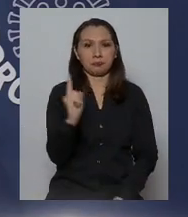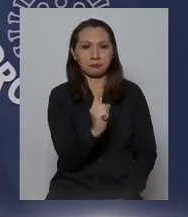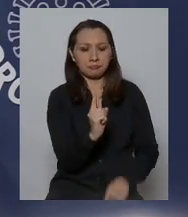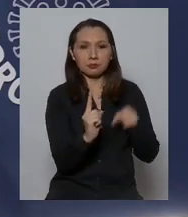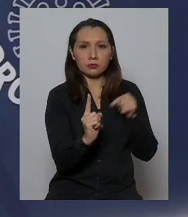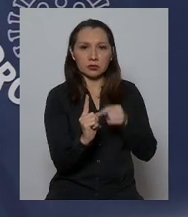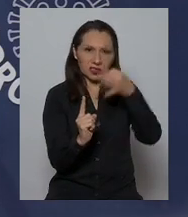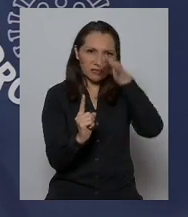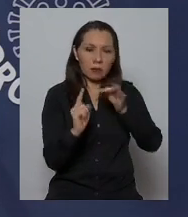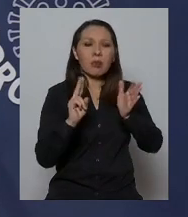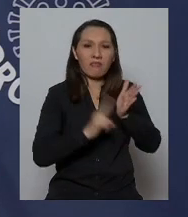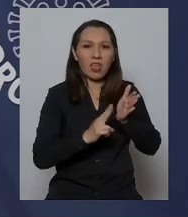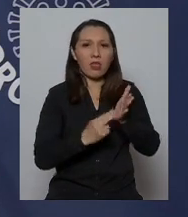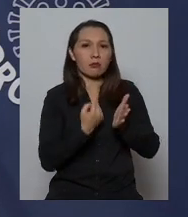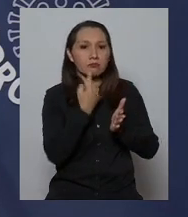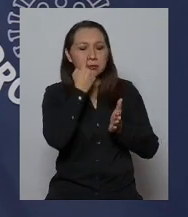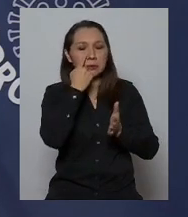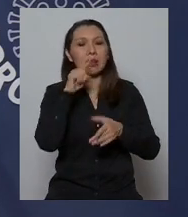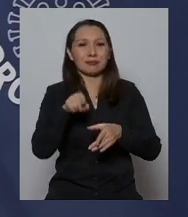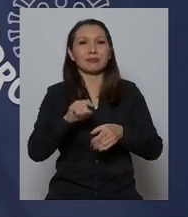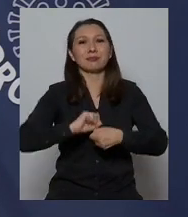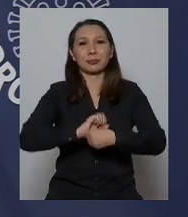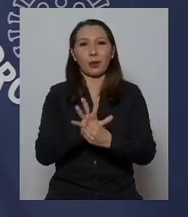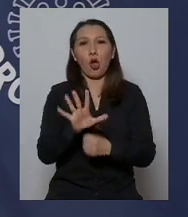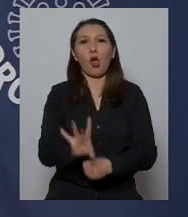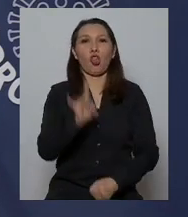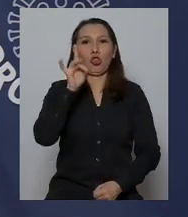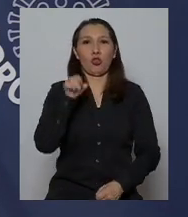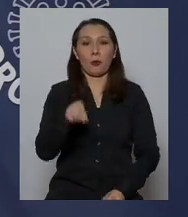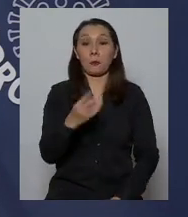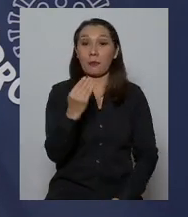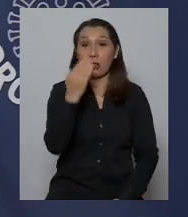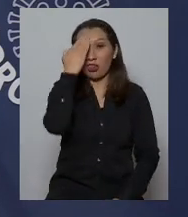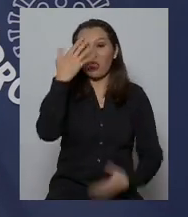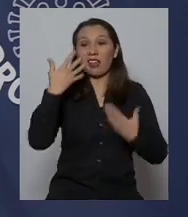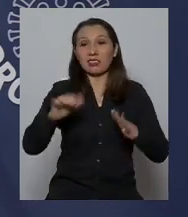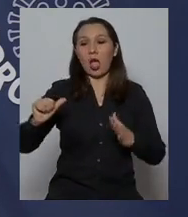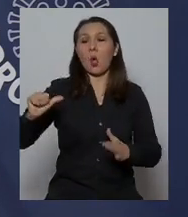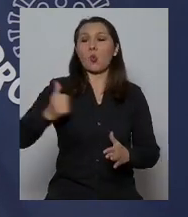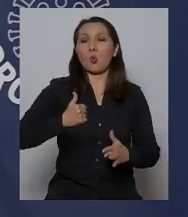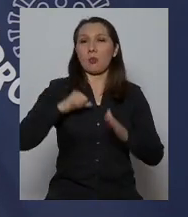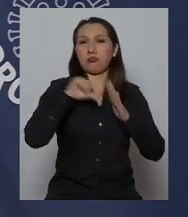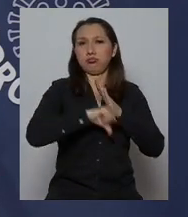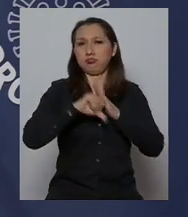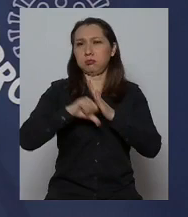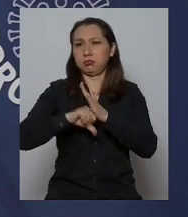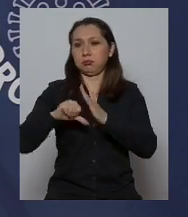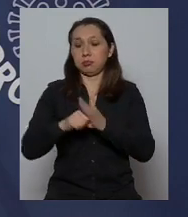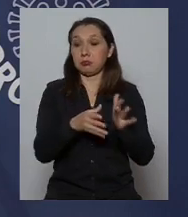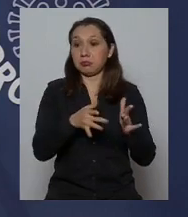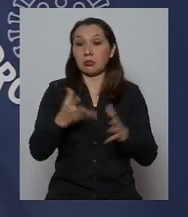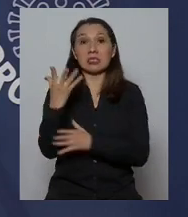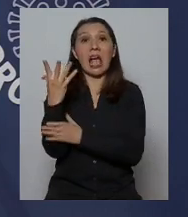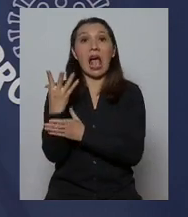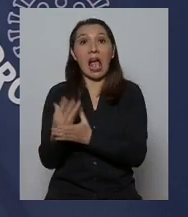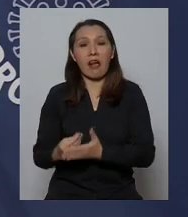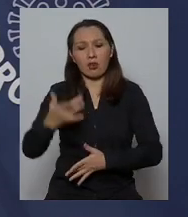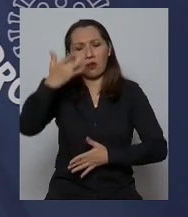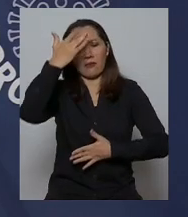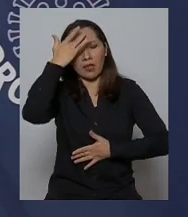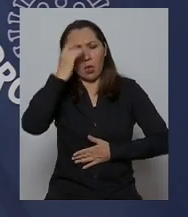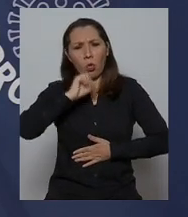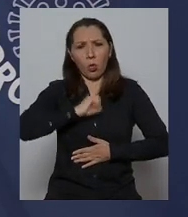respiratorios, confirmación por PCR, y que ha pasado 14 días, ya que el término de 14 días no tiene síntomas,